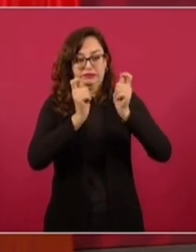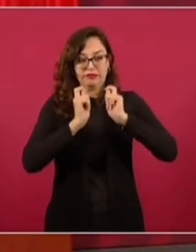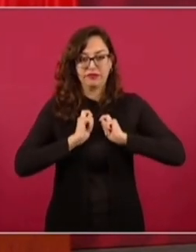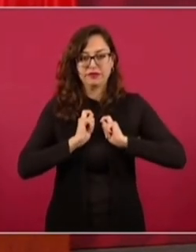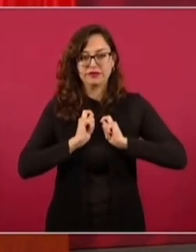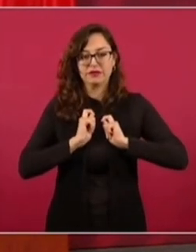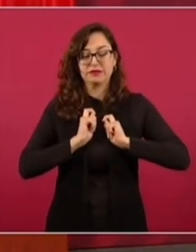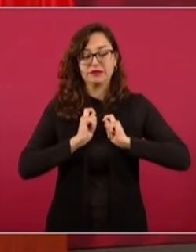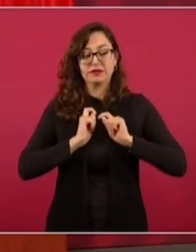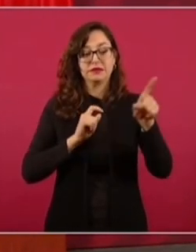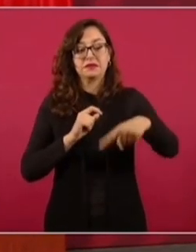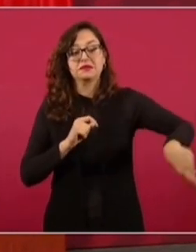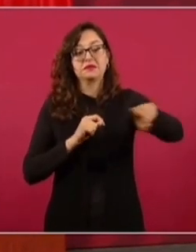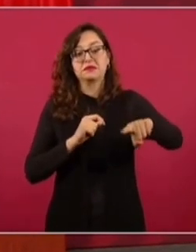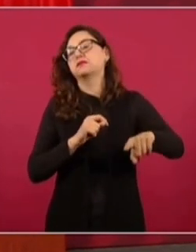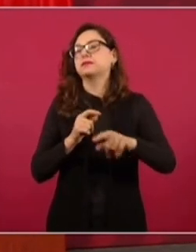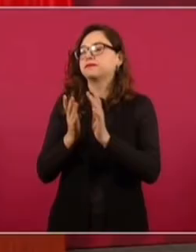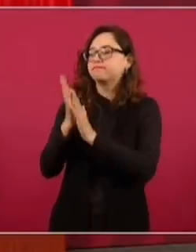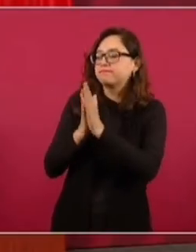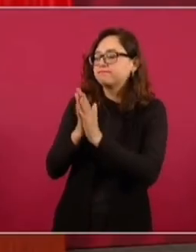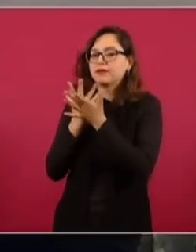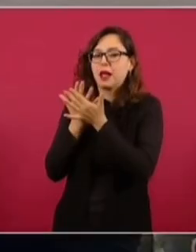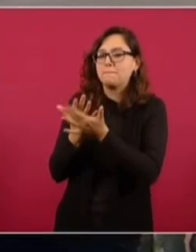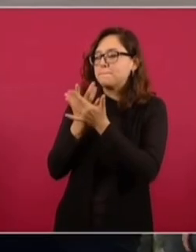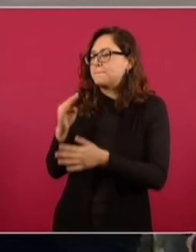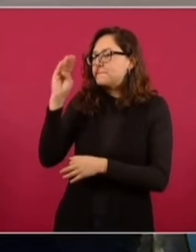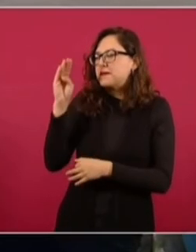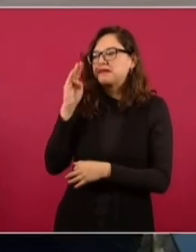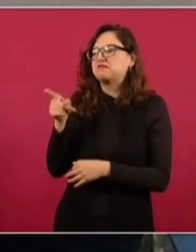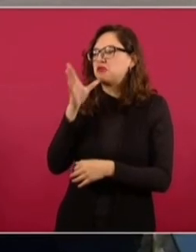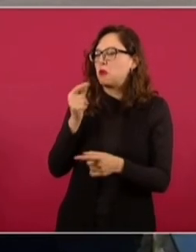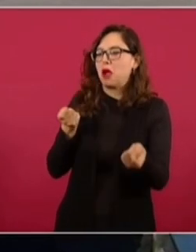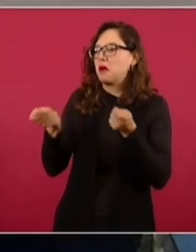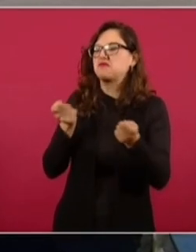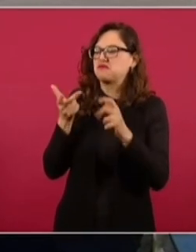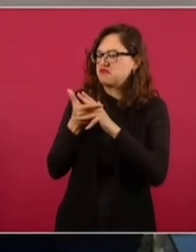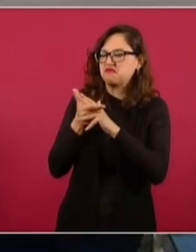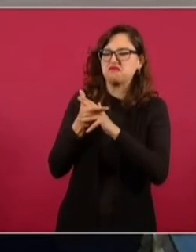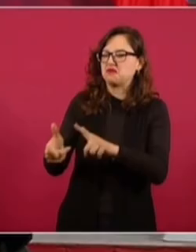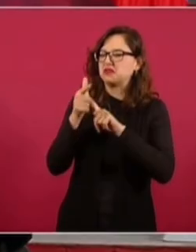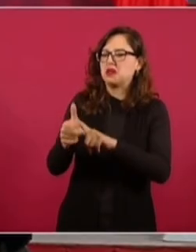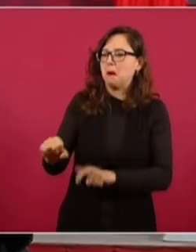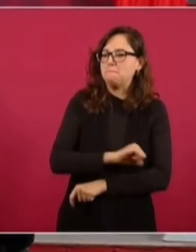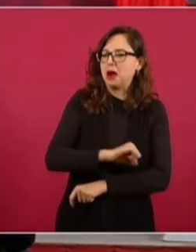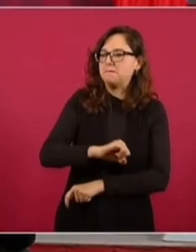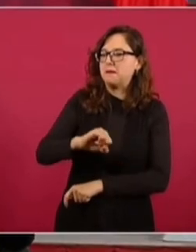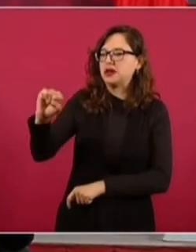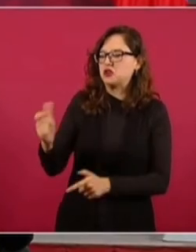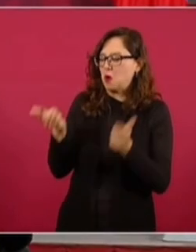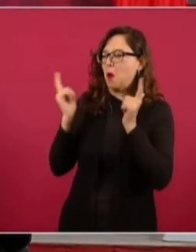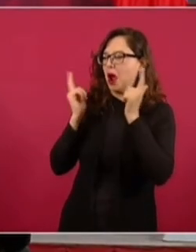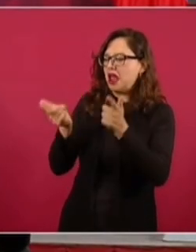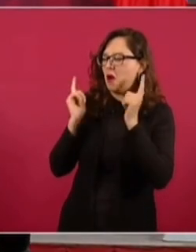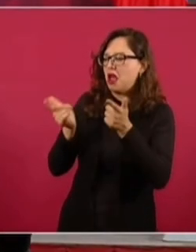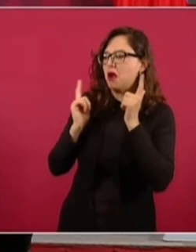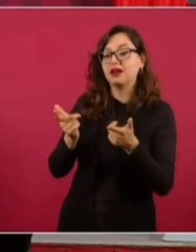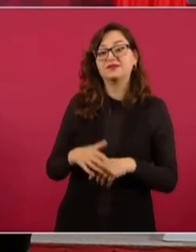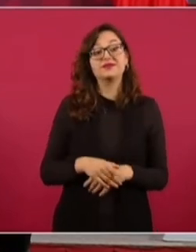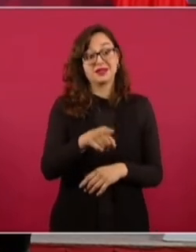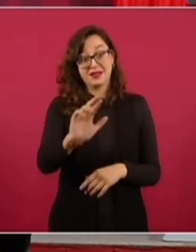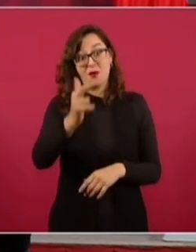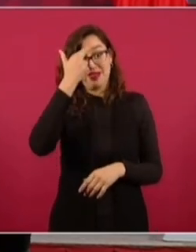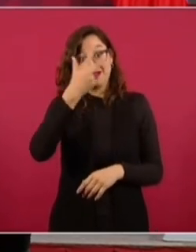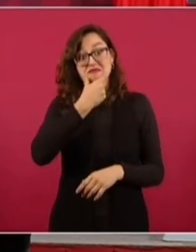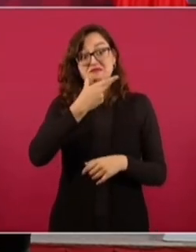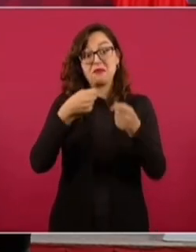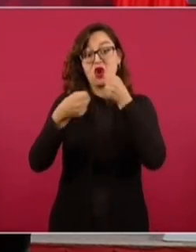Y aquí apostaron nuestros adversarios de que ese iba a ser nuestro talón de Aquiles. ¿Se acuerdan que vino este periodista muy famoso, Jorge